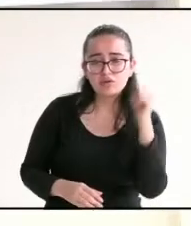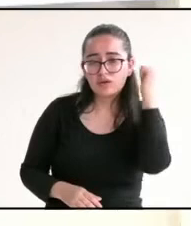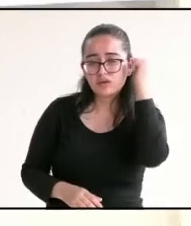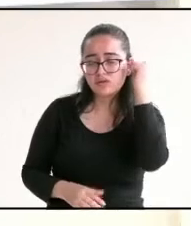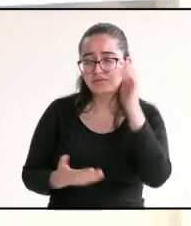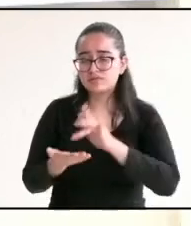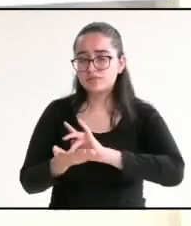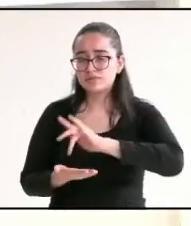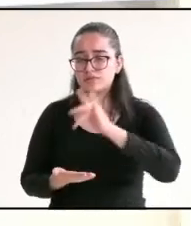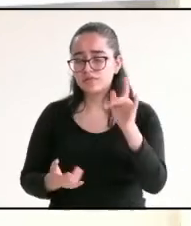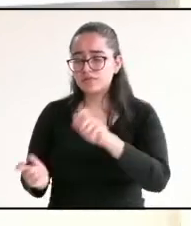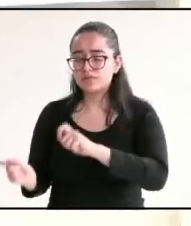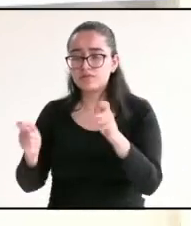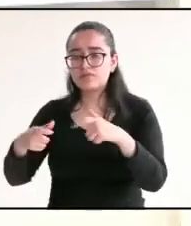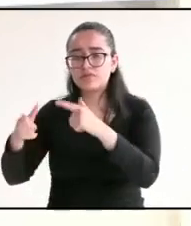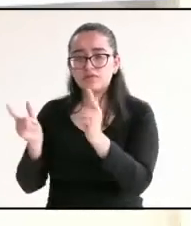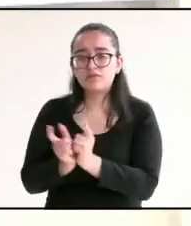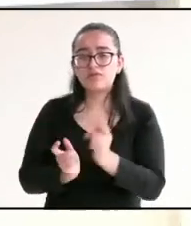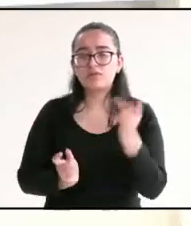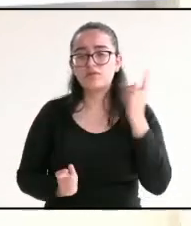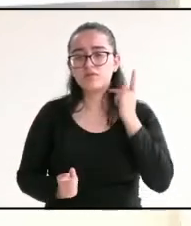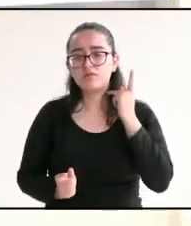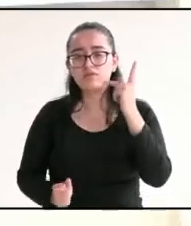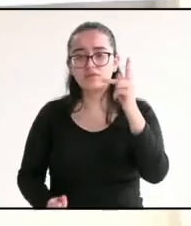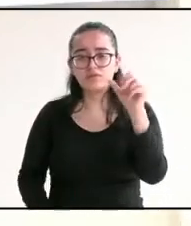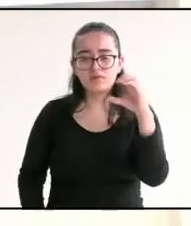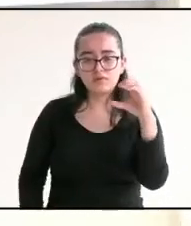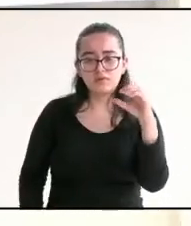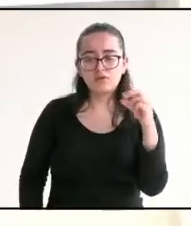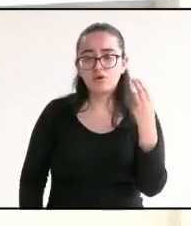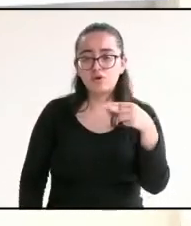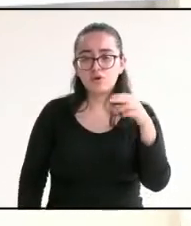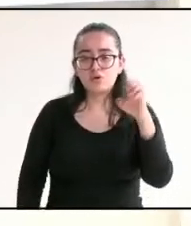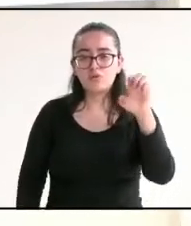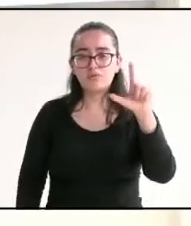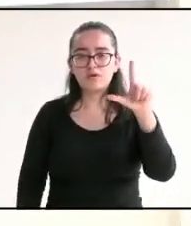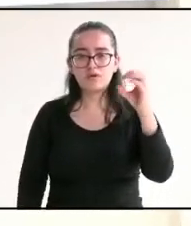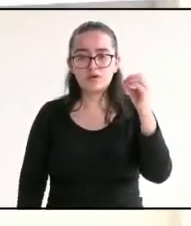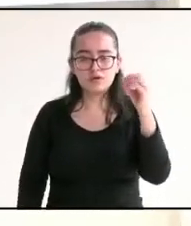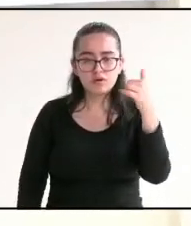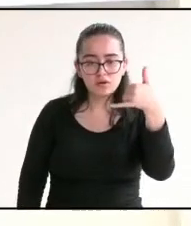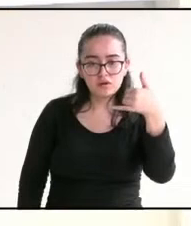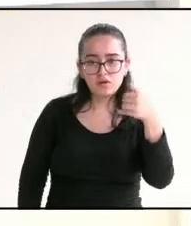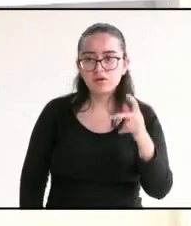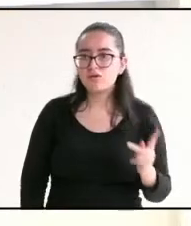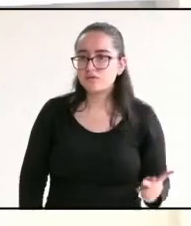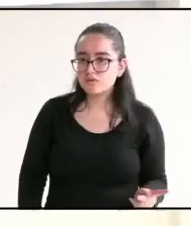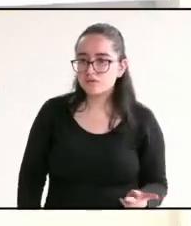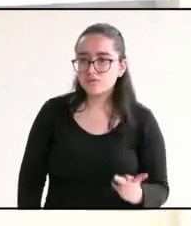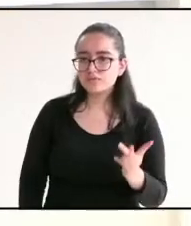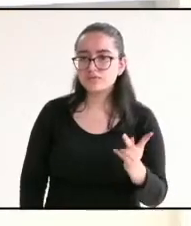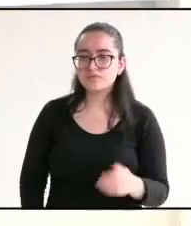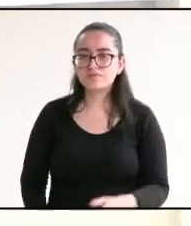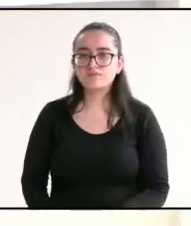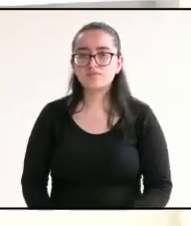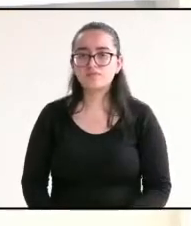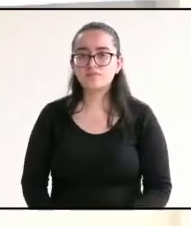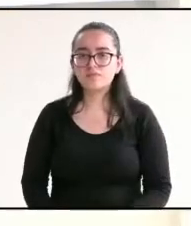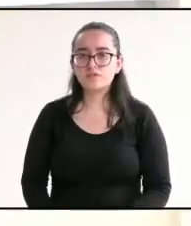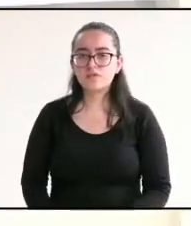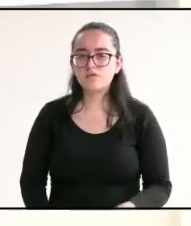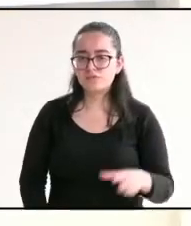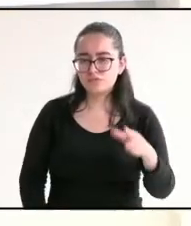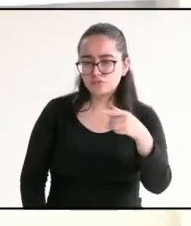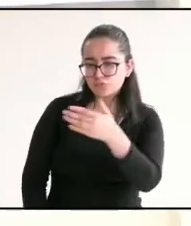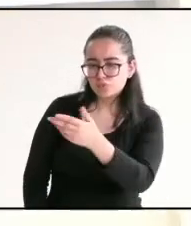Continuamos con el candidato cardenista, Eloy Sampieri. le repito la pregunta. ¿Qué medidas va a